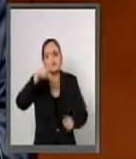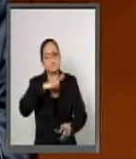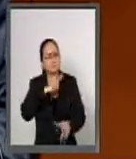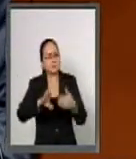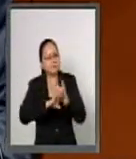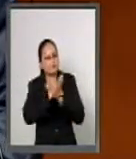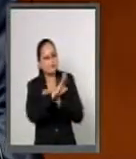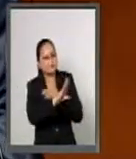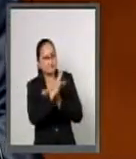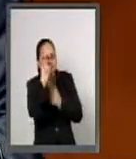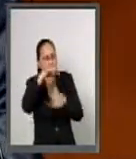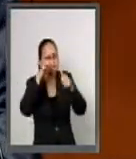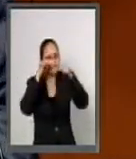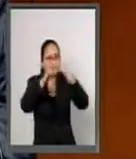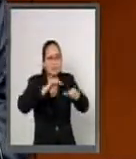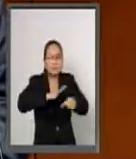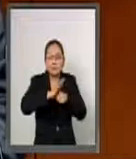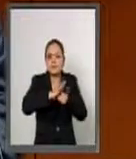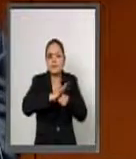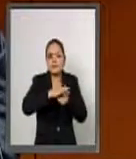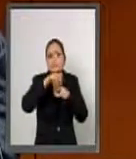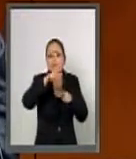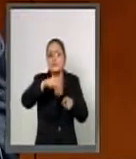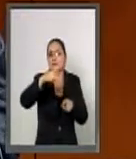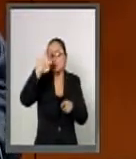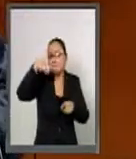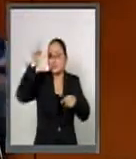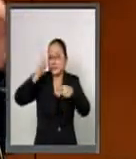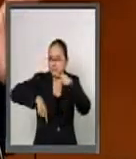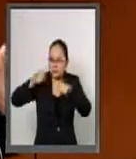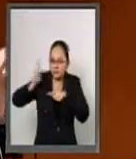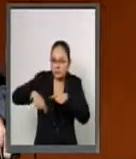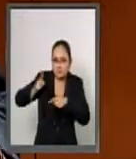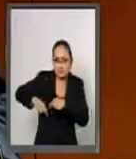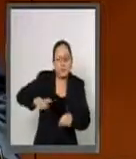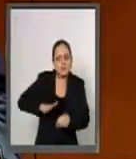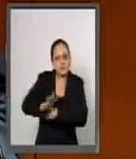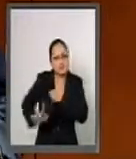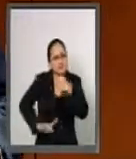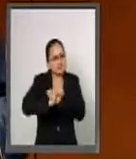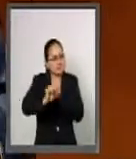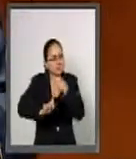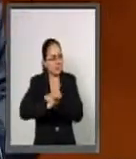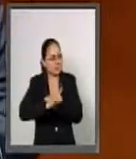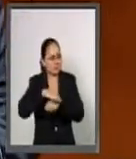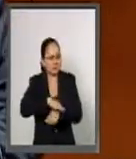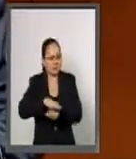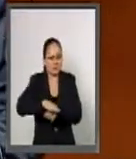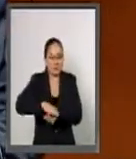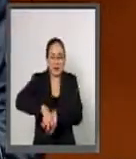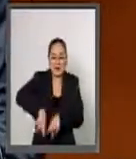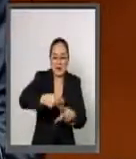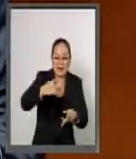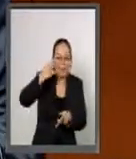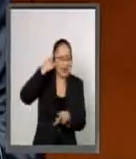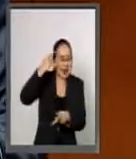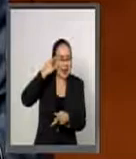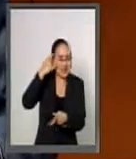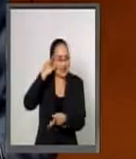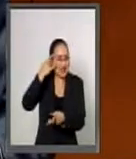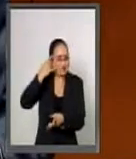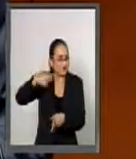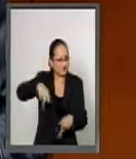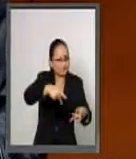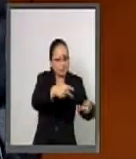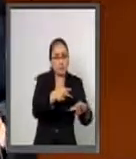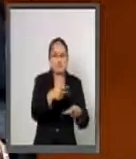y atención para ir eliminando el problema del contrabando y la piratería. No podemos